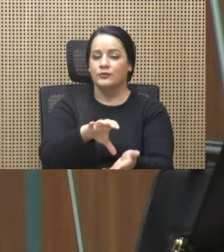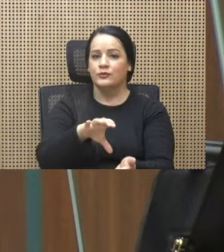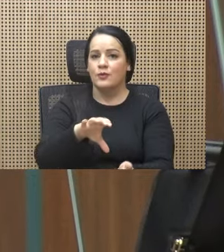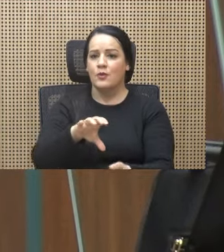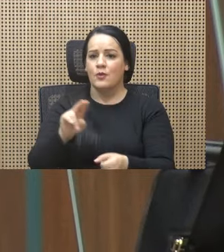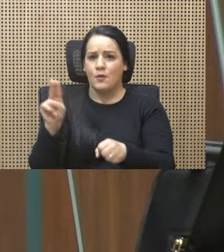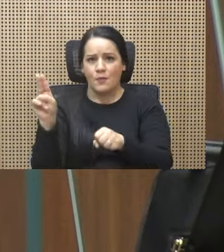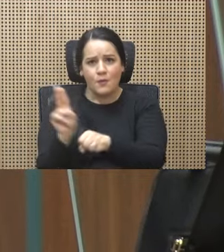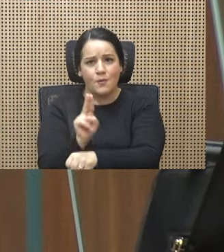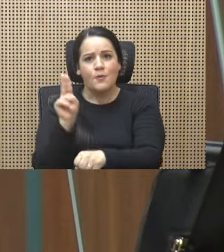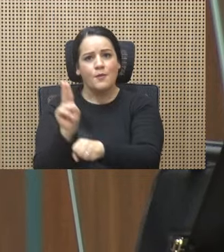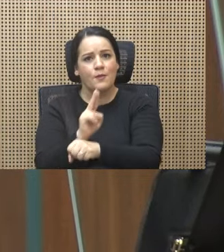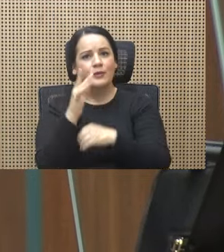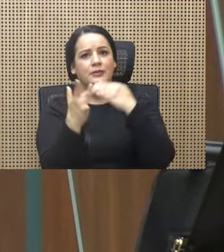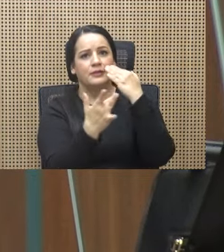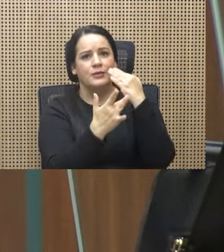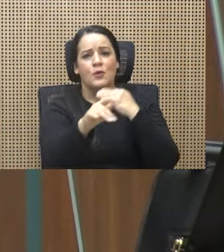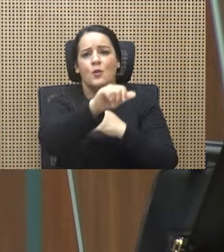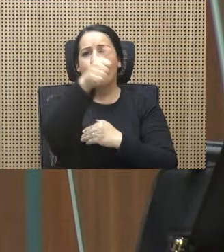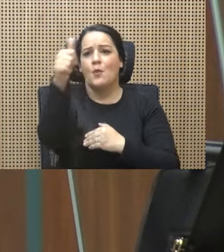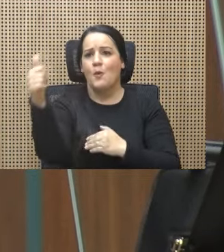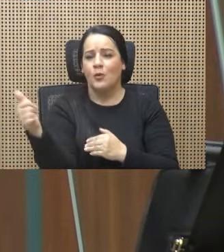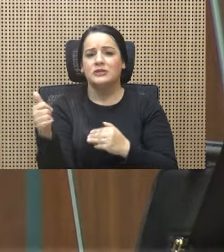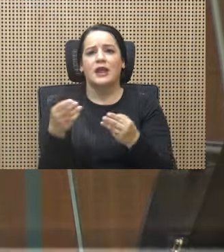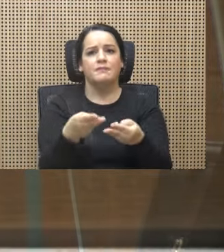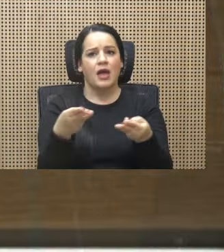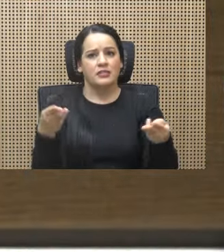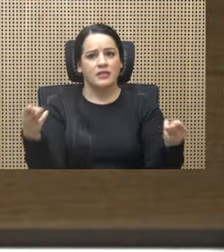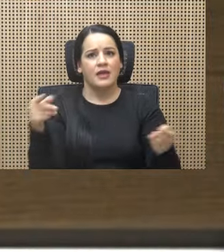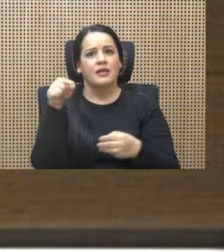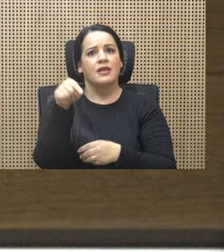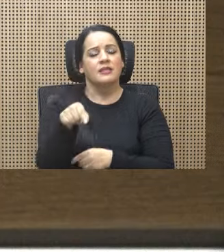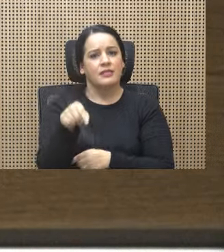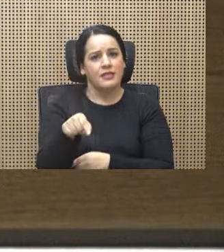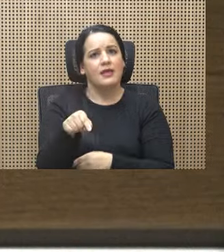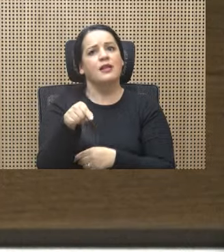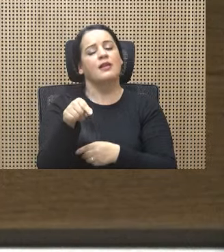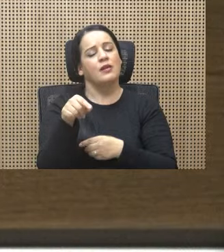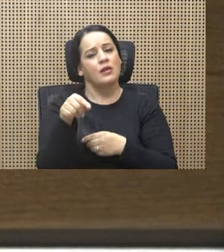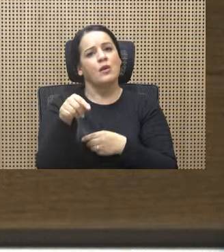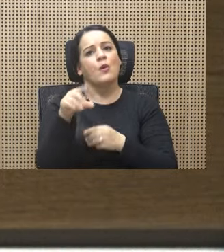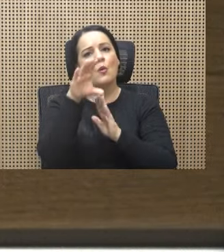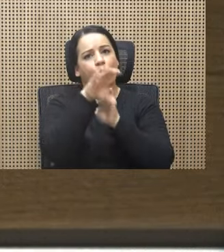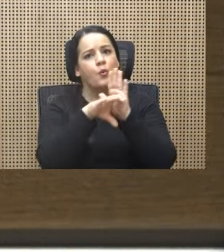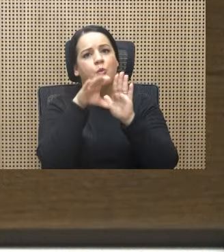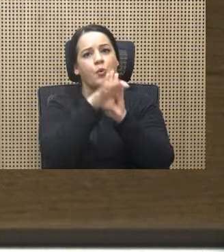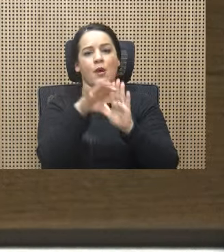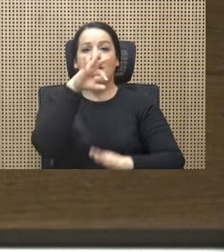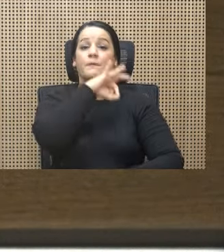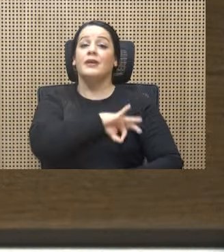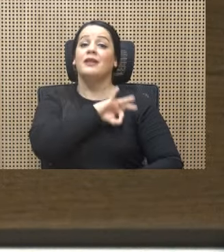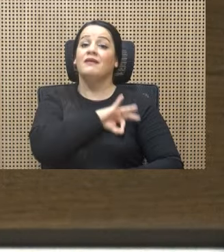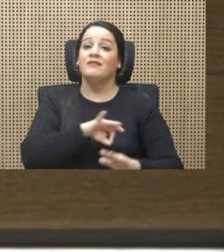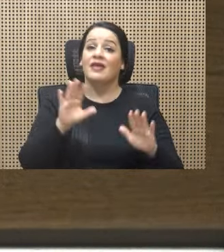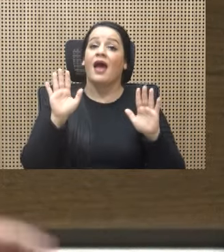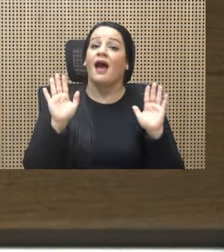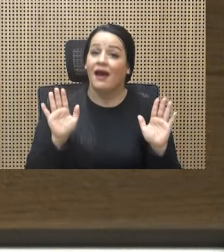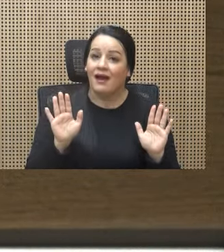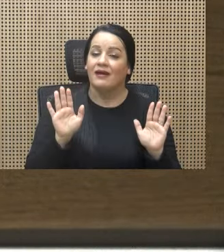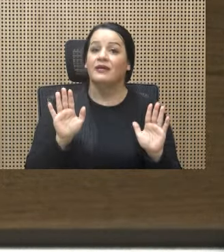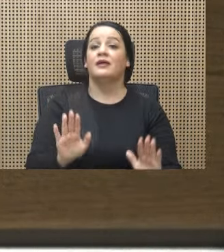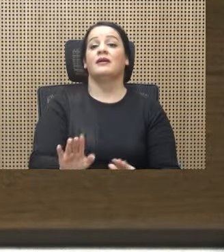tecnología en otras materias del currículo, beneficiando a, nada menos que